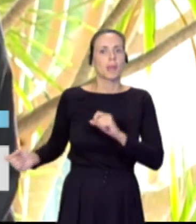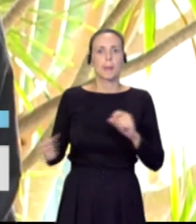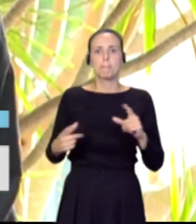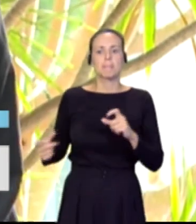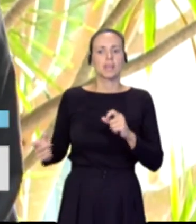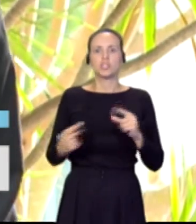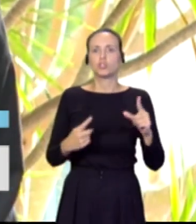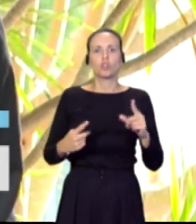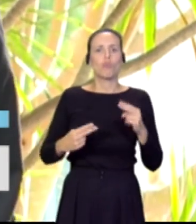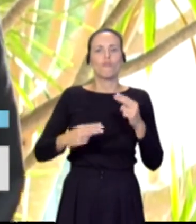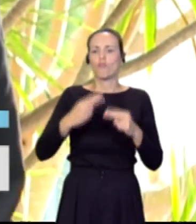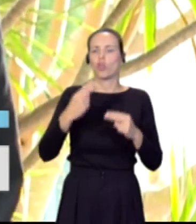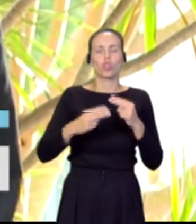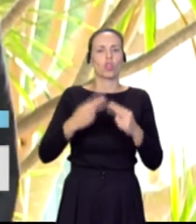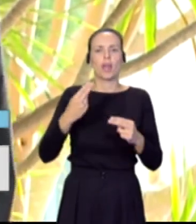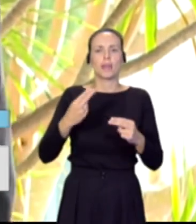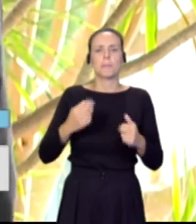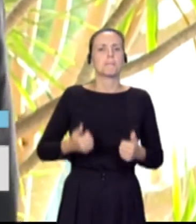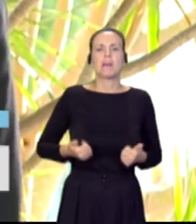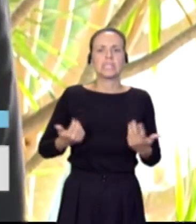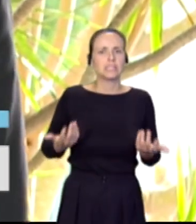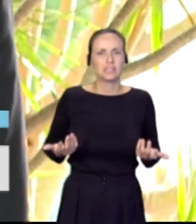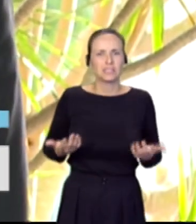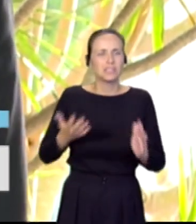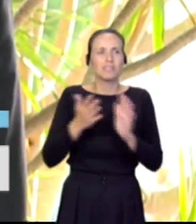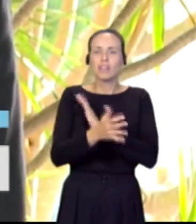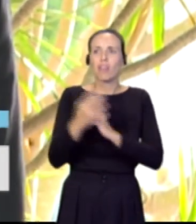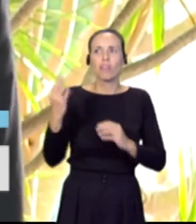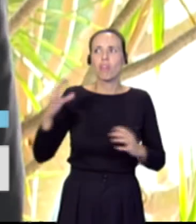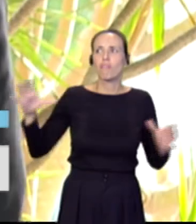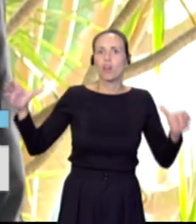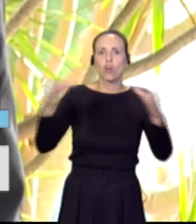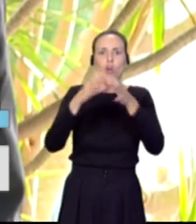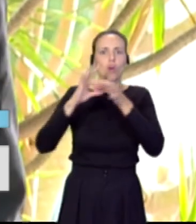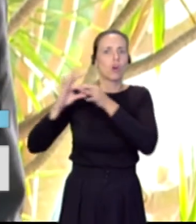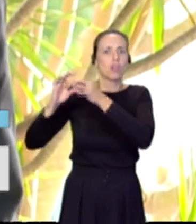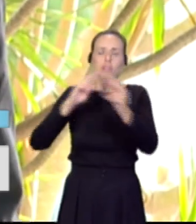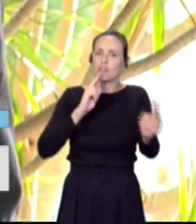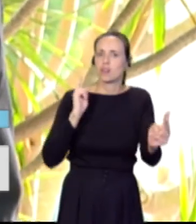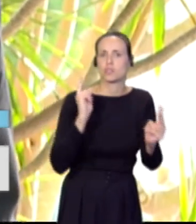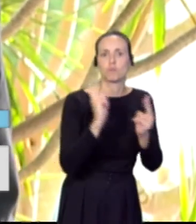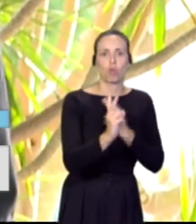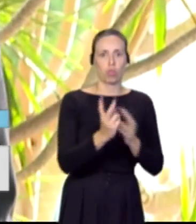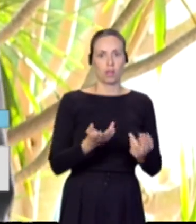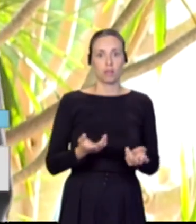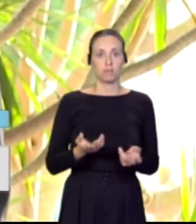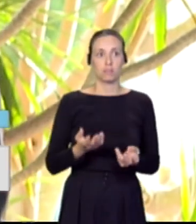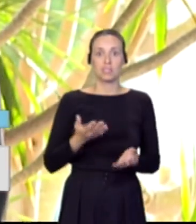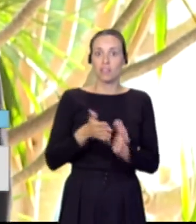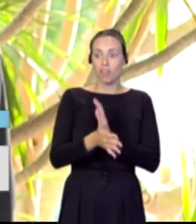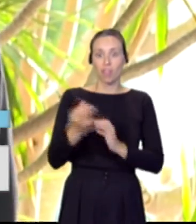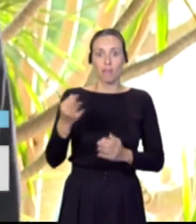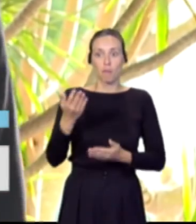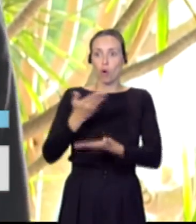y exige respuestas colectivas basadas en plena cooperación